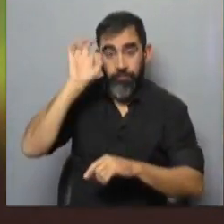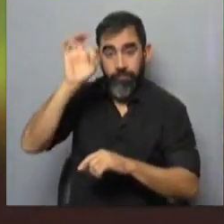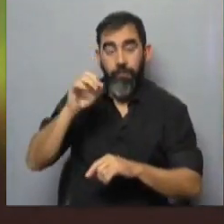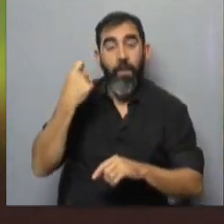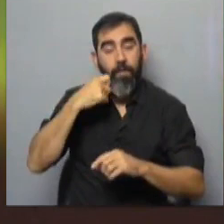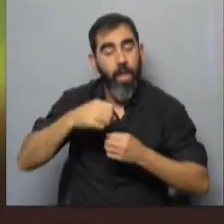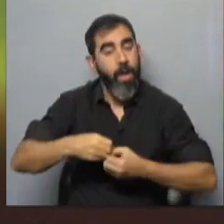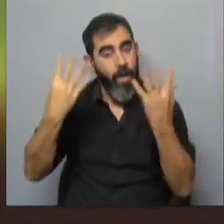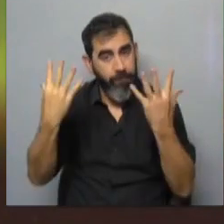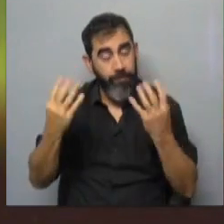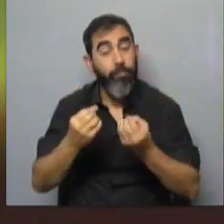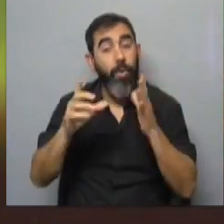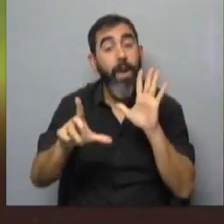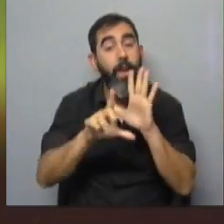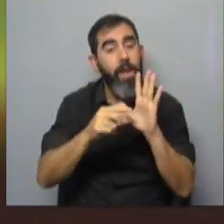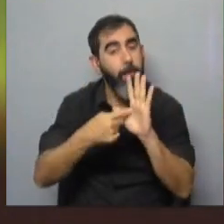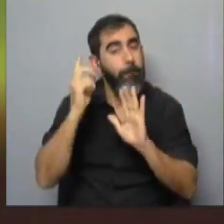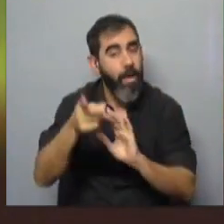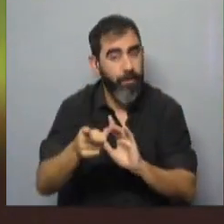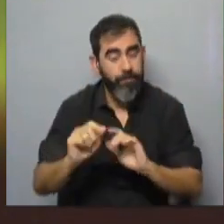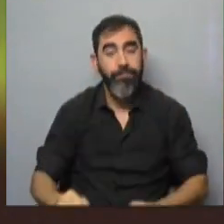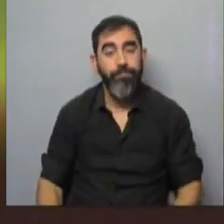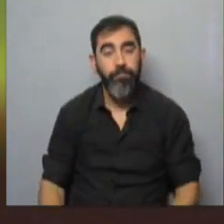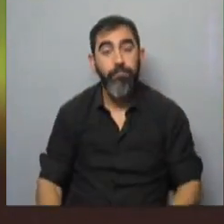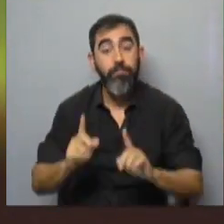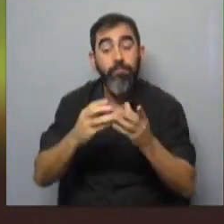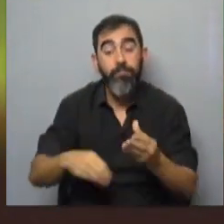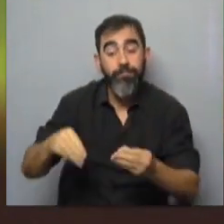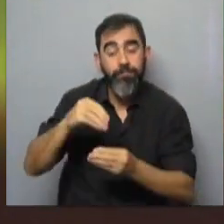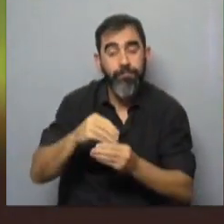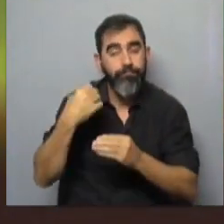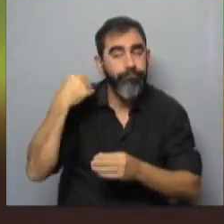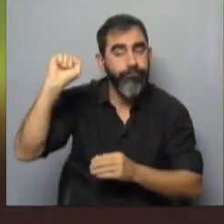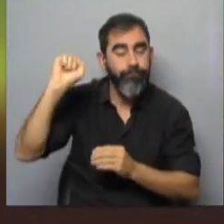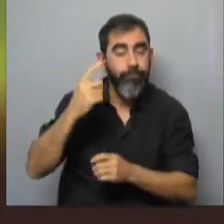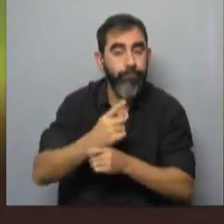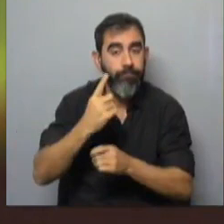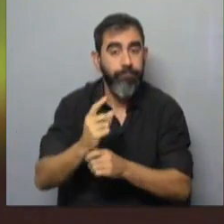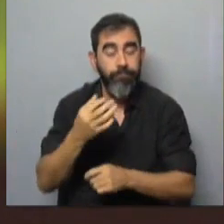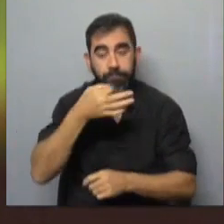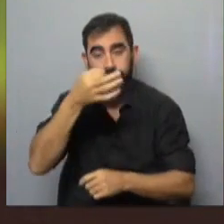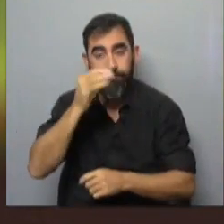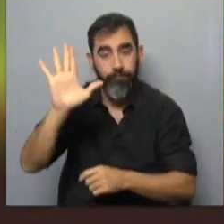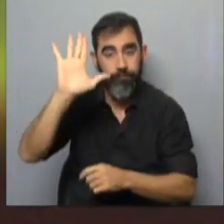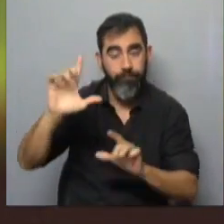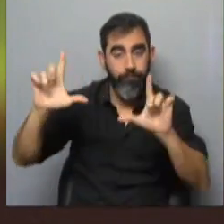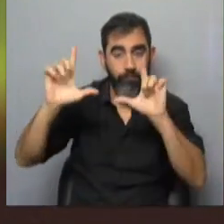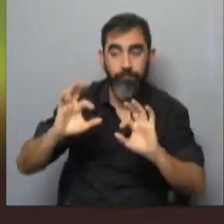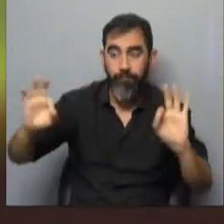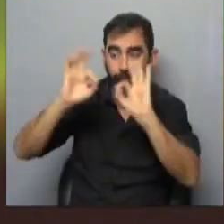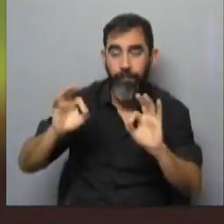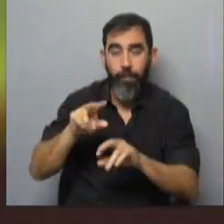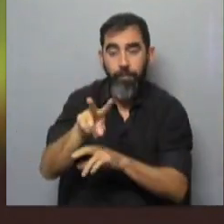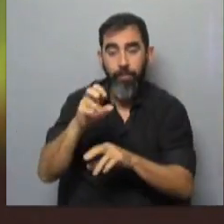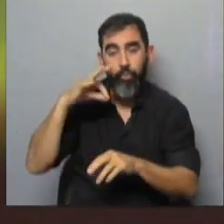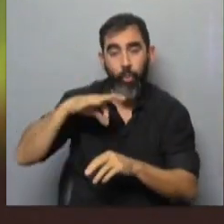es una falta grave, ya que la ley lo establece. Además agregó que también fue una omisión en la primera declaración jurada no haber declarado sus